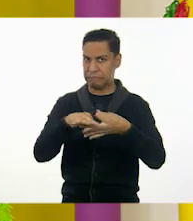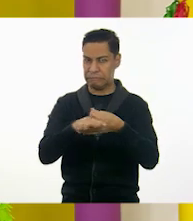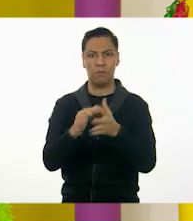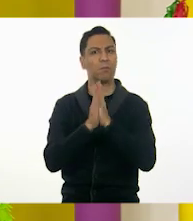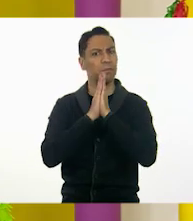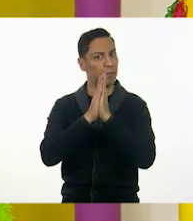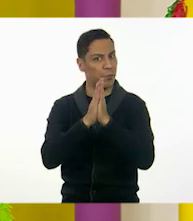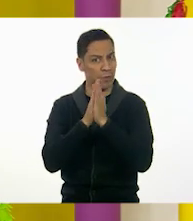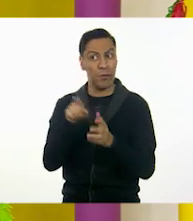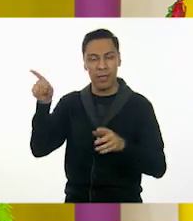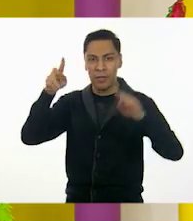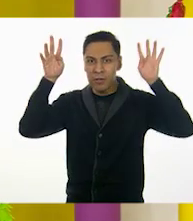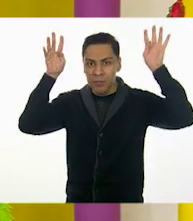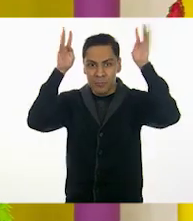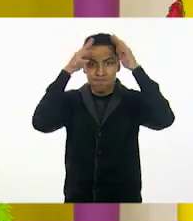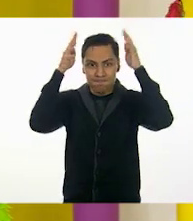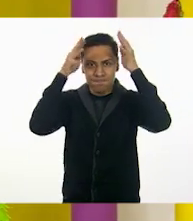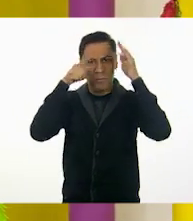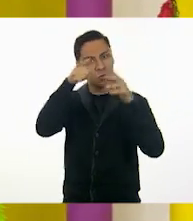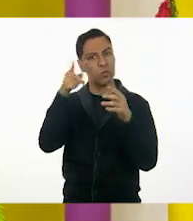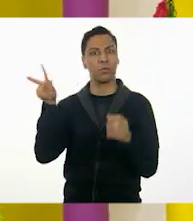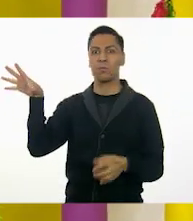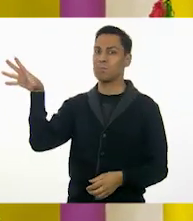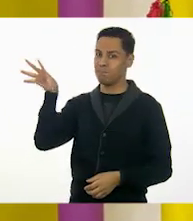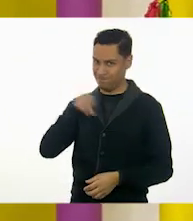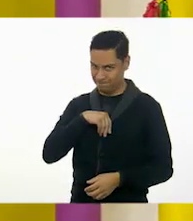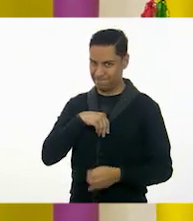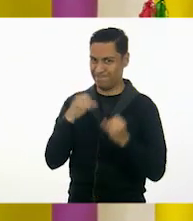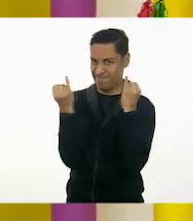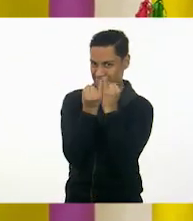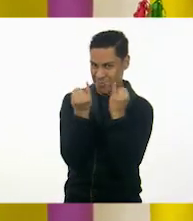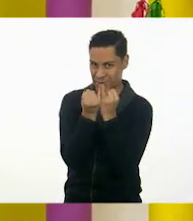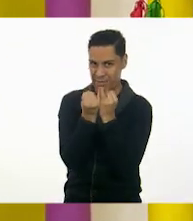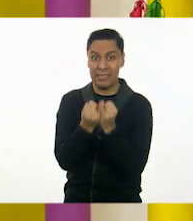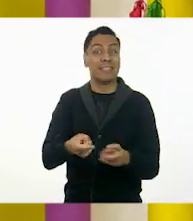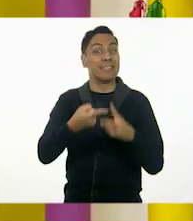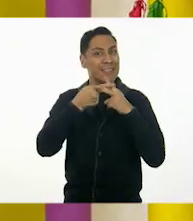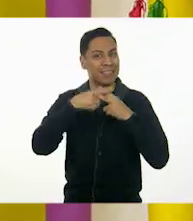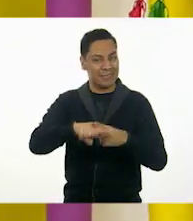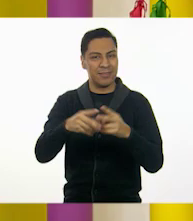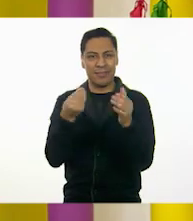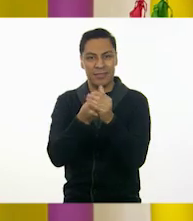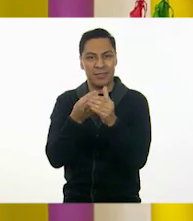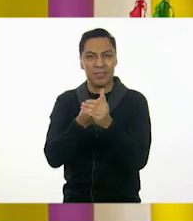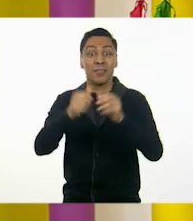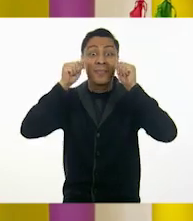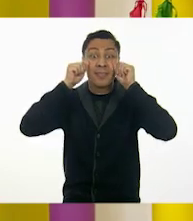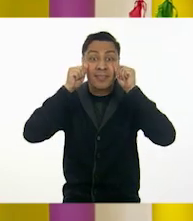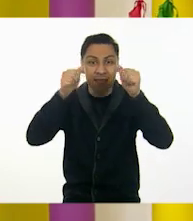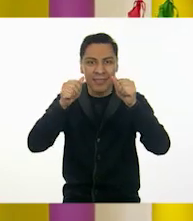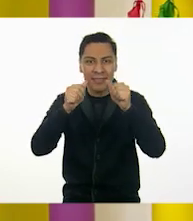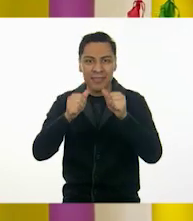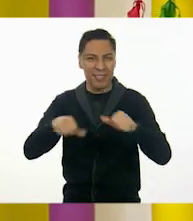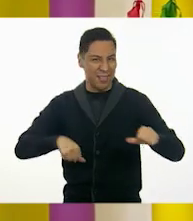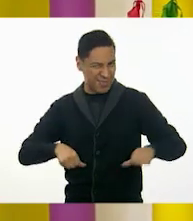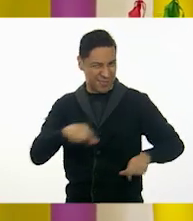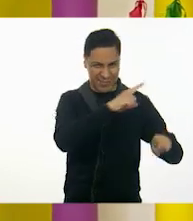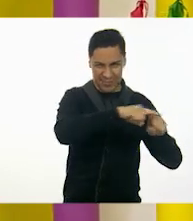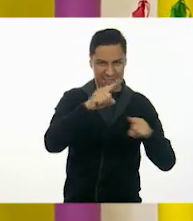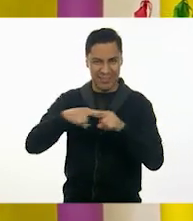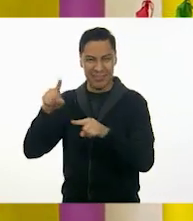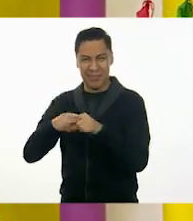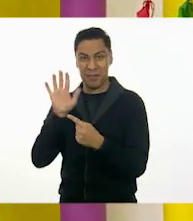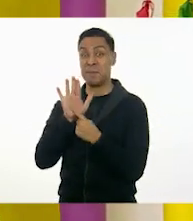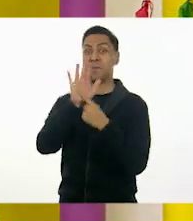justo como nos dice Ajo Listo que debemos hacerlo. Ahora sí, para comenzar esta clase y poner atención a las dinámicas que nos van a